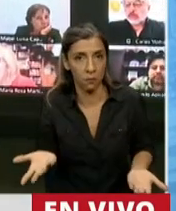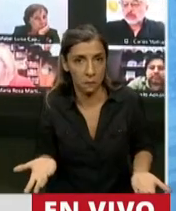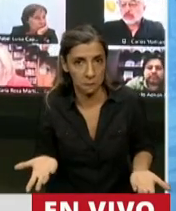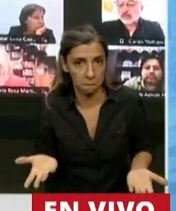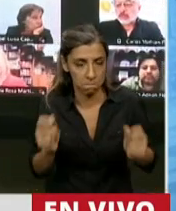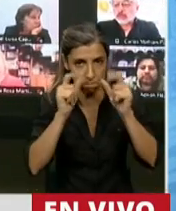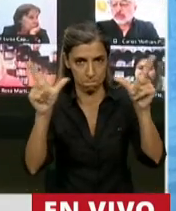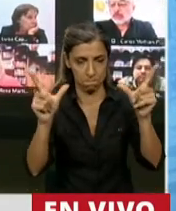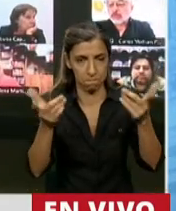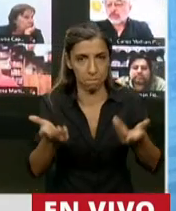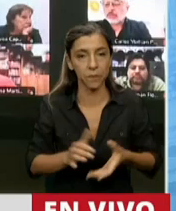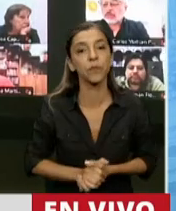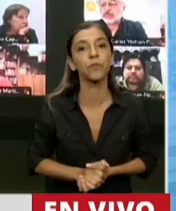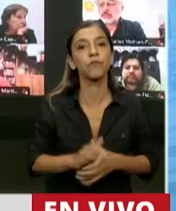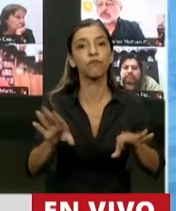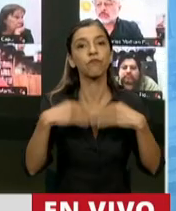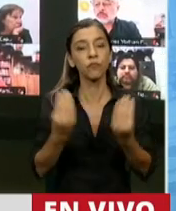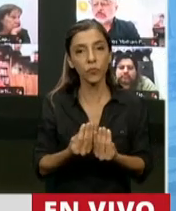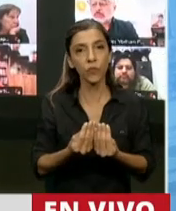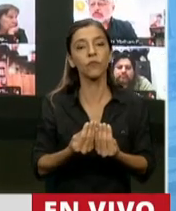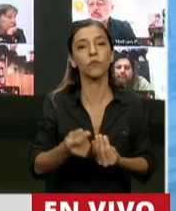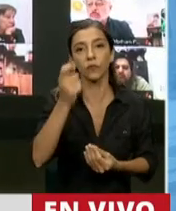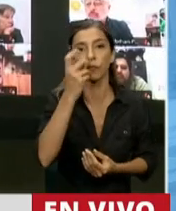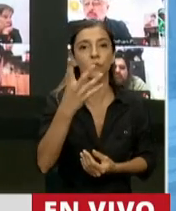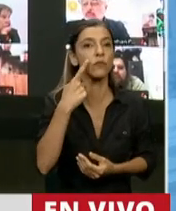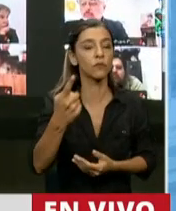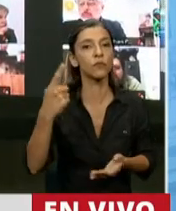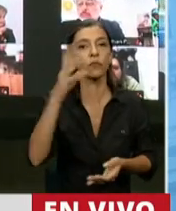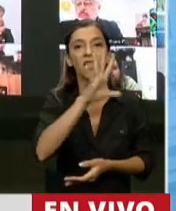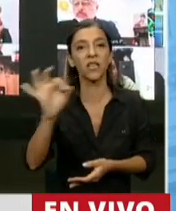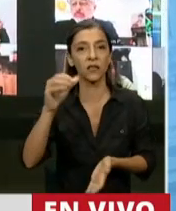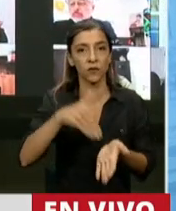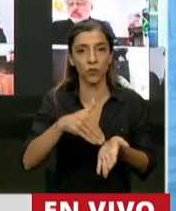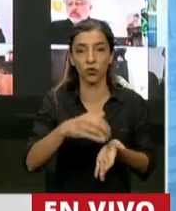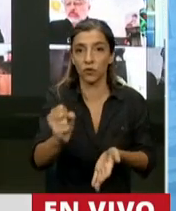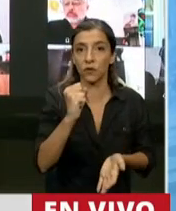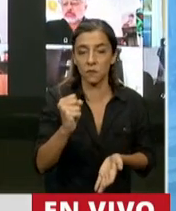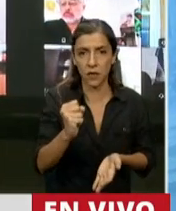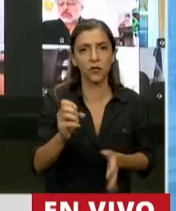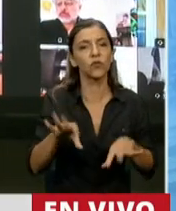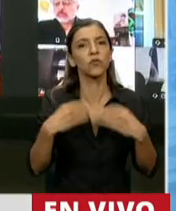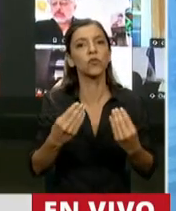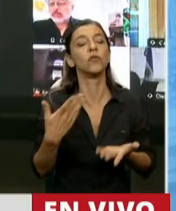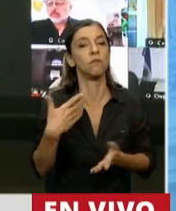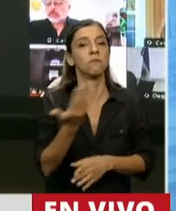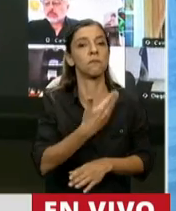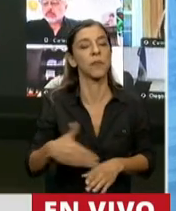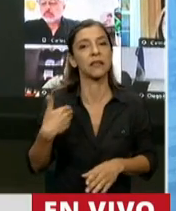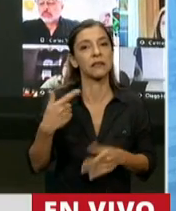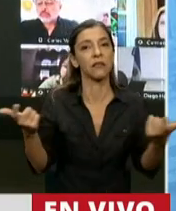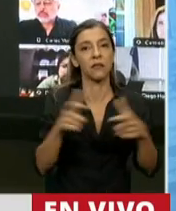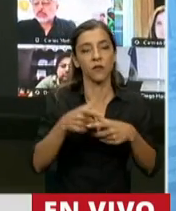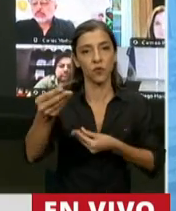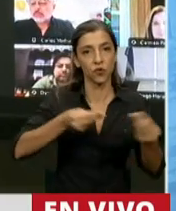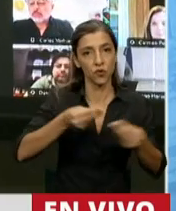Y llegamos a la cifra de los 24.500 millones de pesos, que según nos dijo el Presidente de la Comisión de